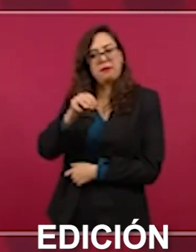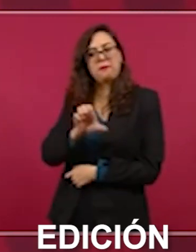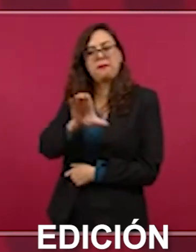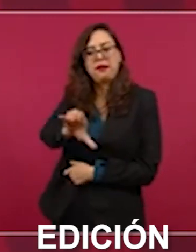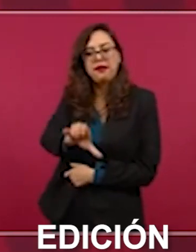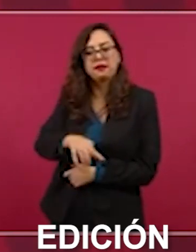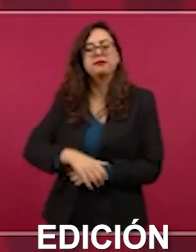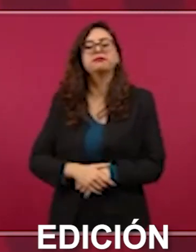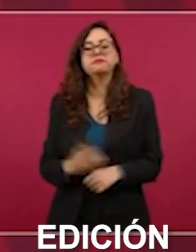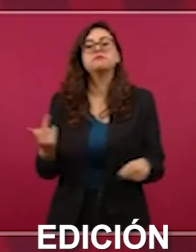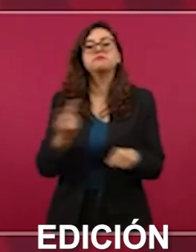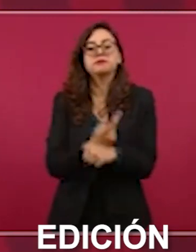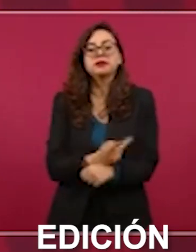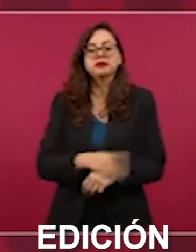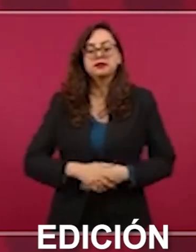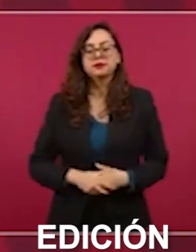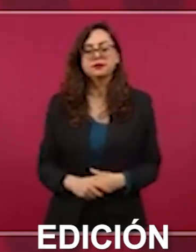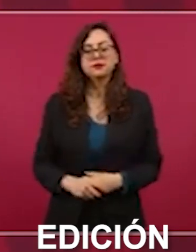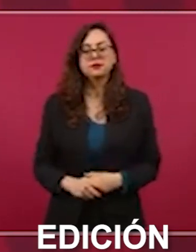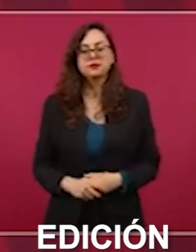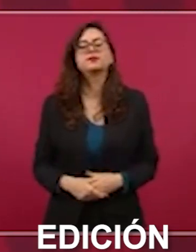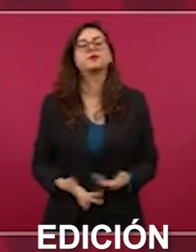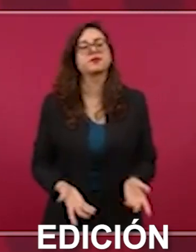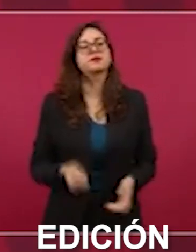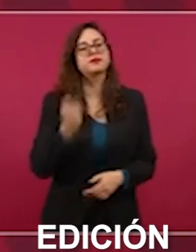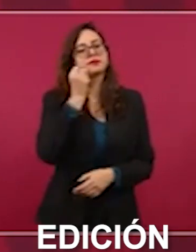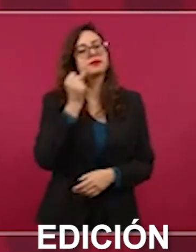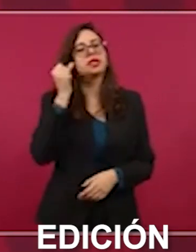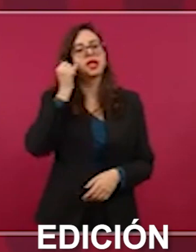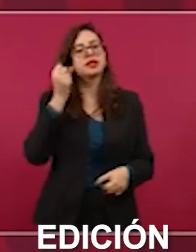platicamos bien,